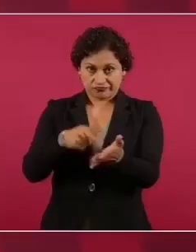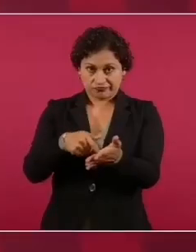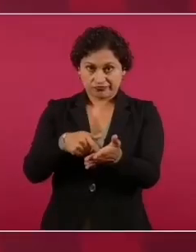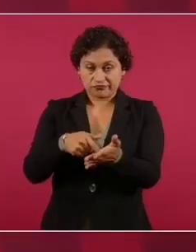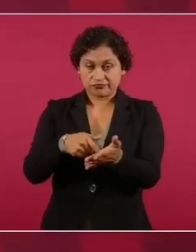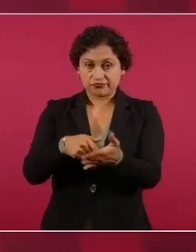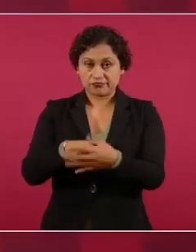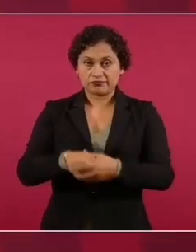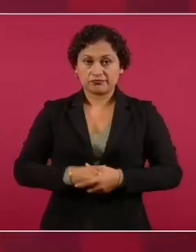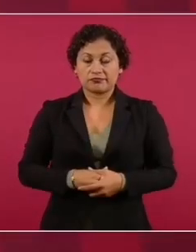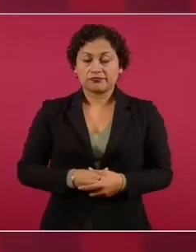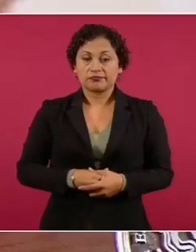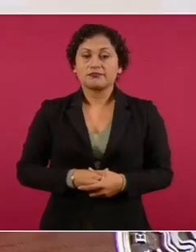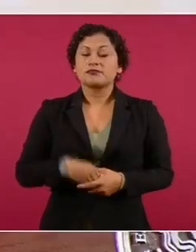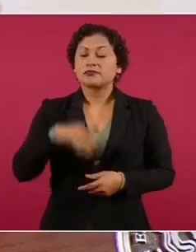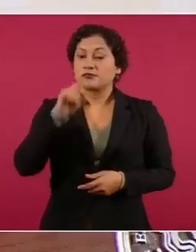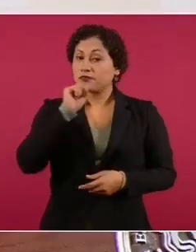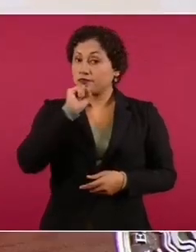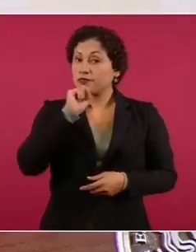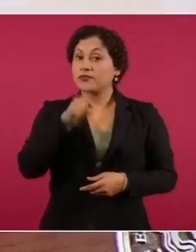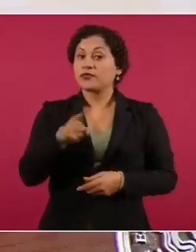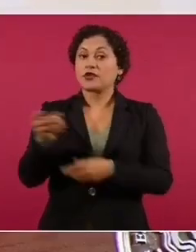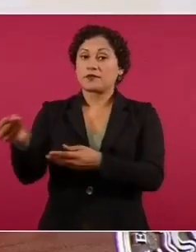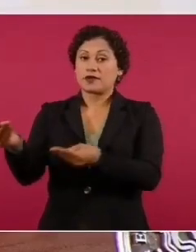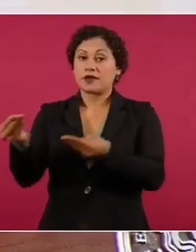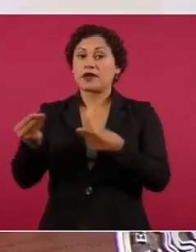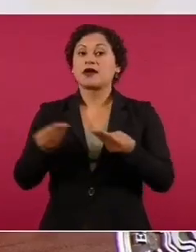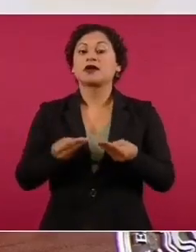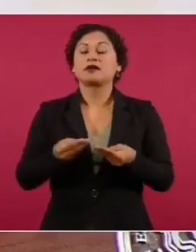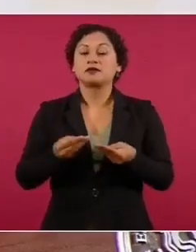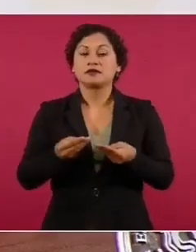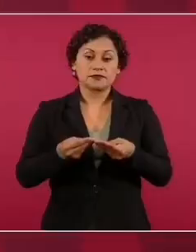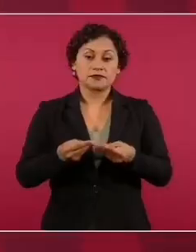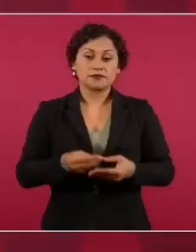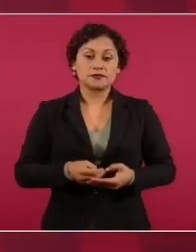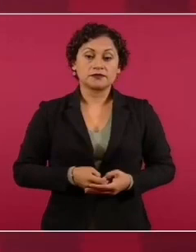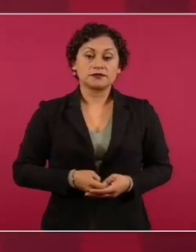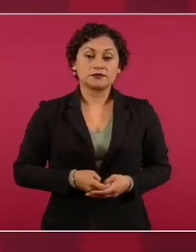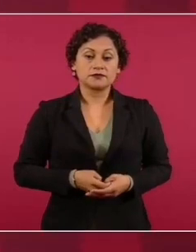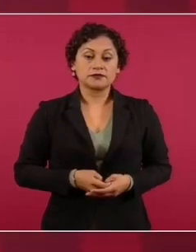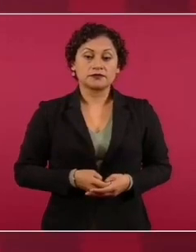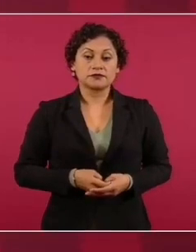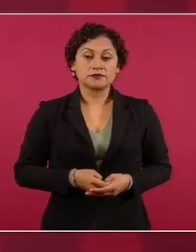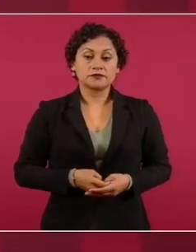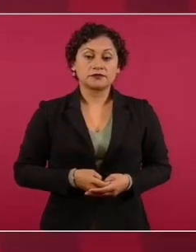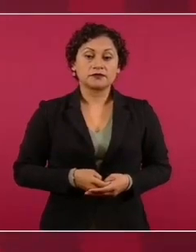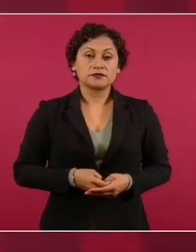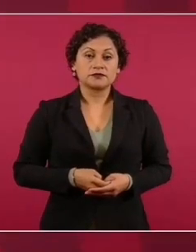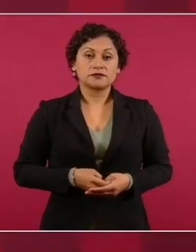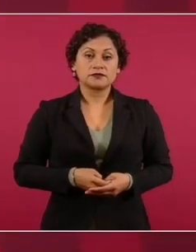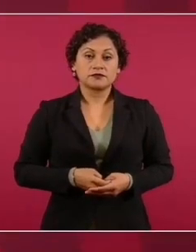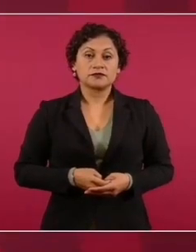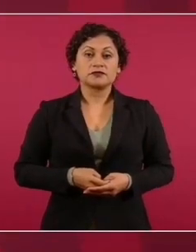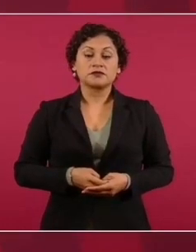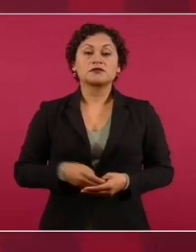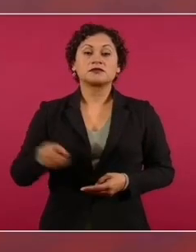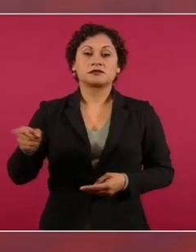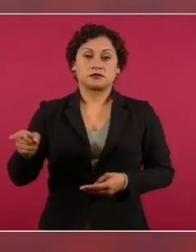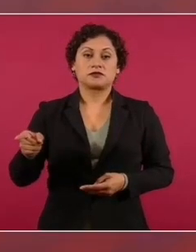me vas a traer la certificado, certificación sanitaria